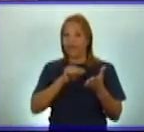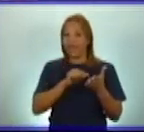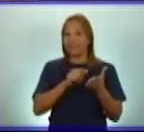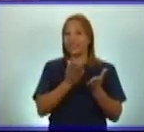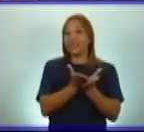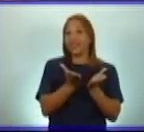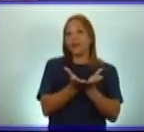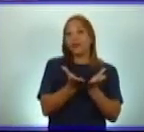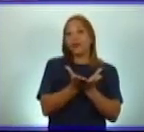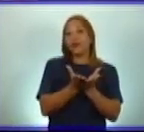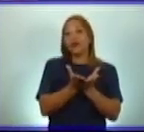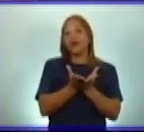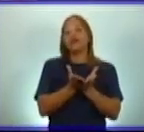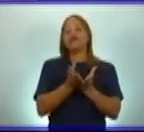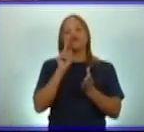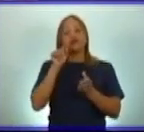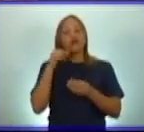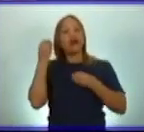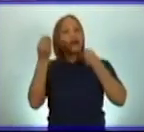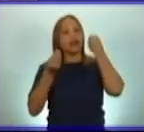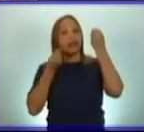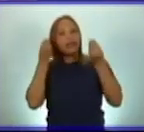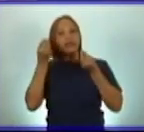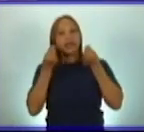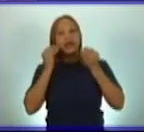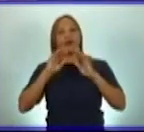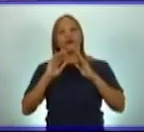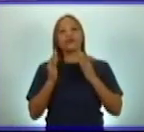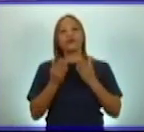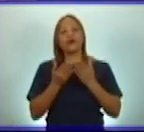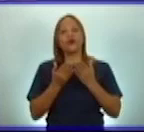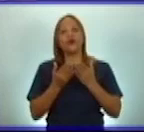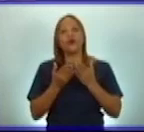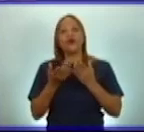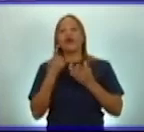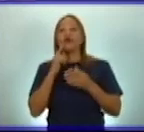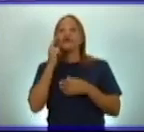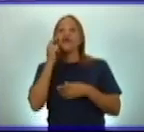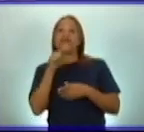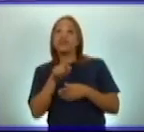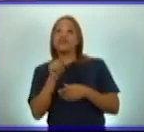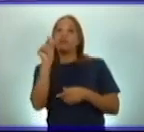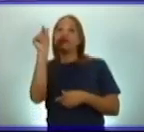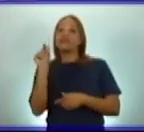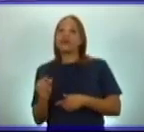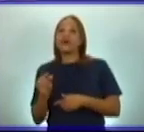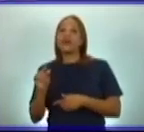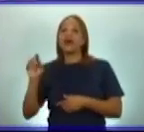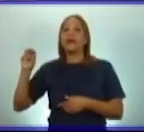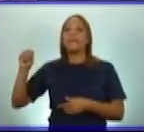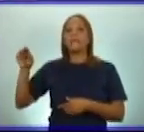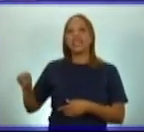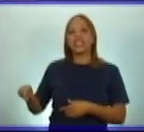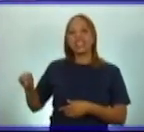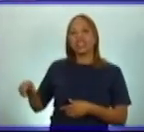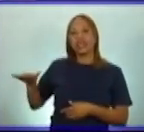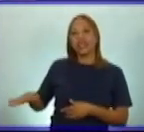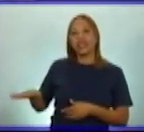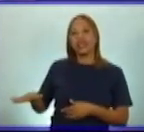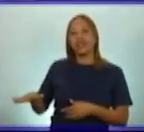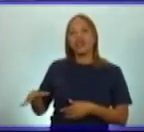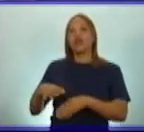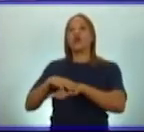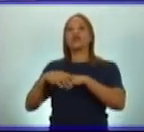seguro, y analizado, o tal vez representado a meñique, los zapaticos de rosa,